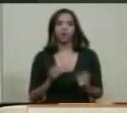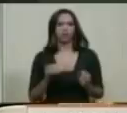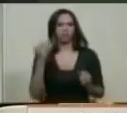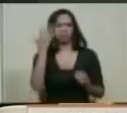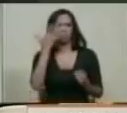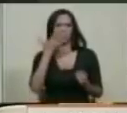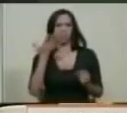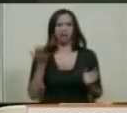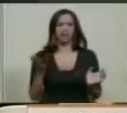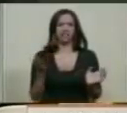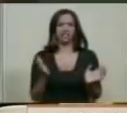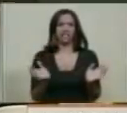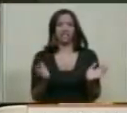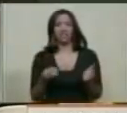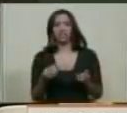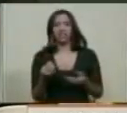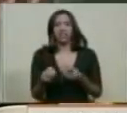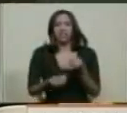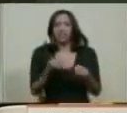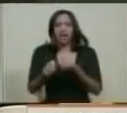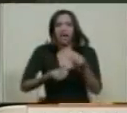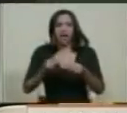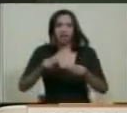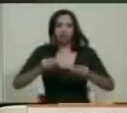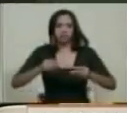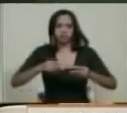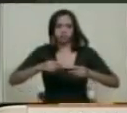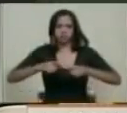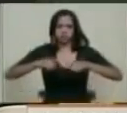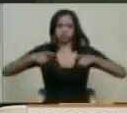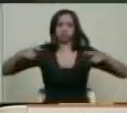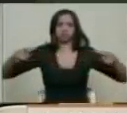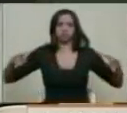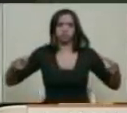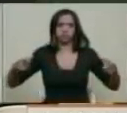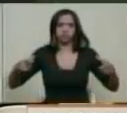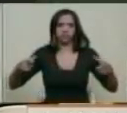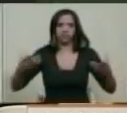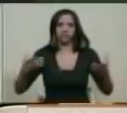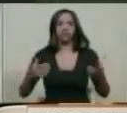se está generando y está sintetizando en el ámbito de la realidad.